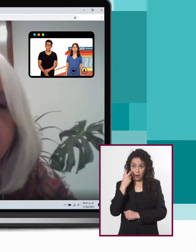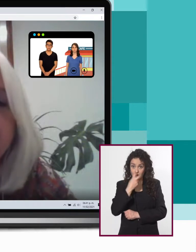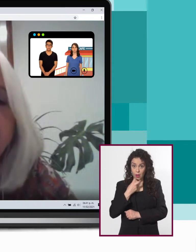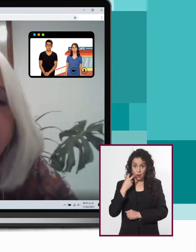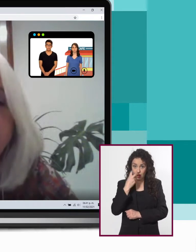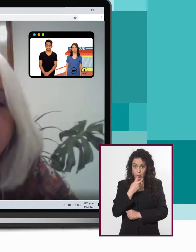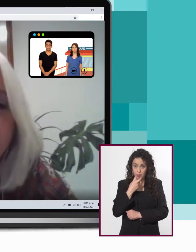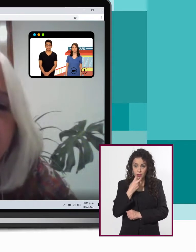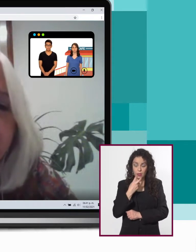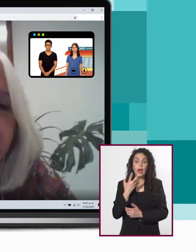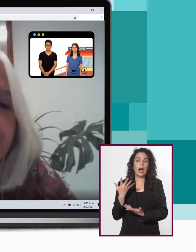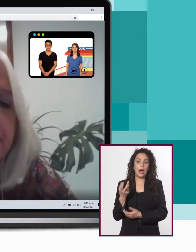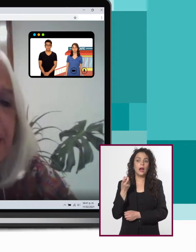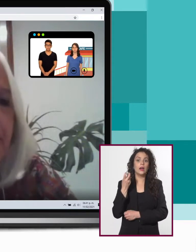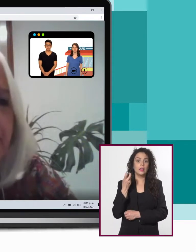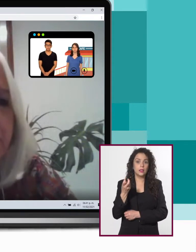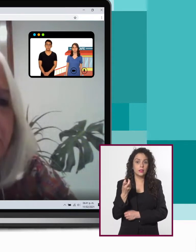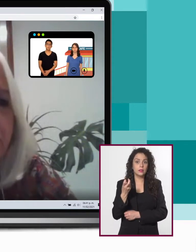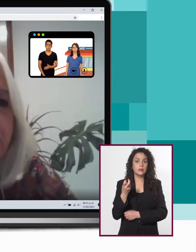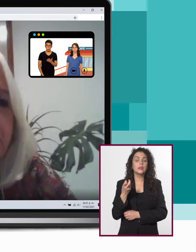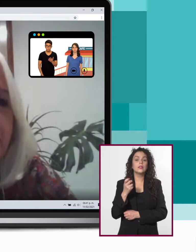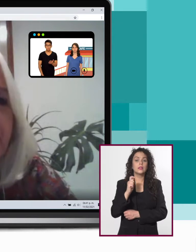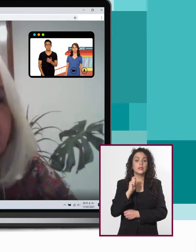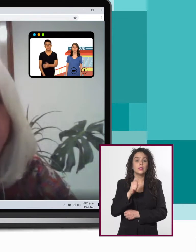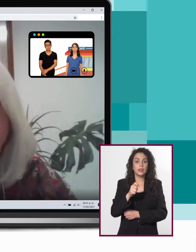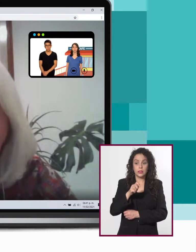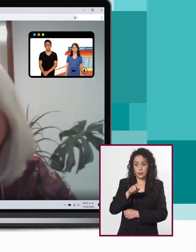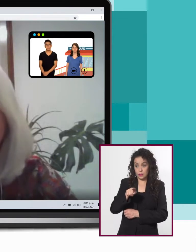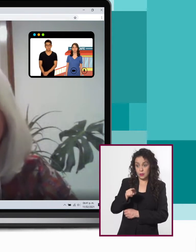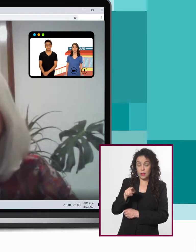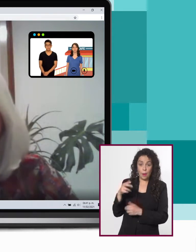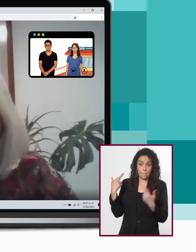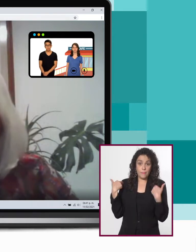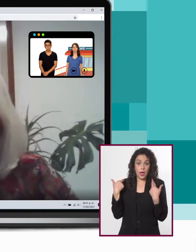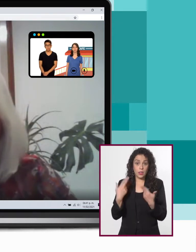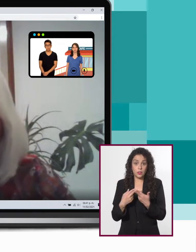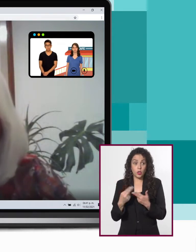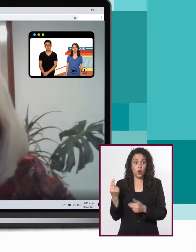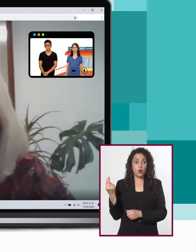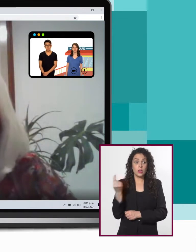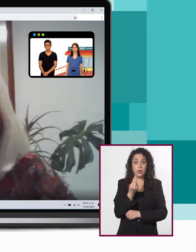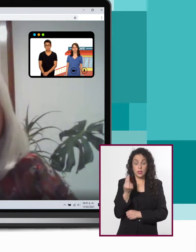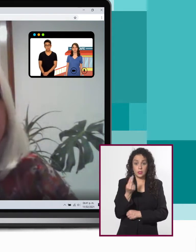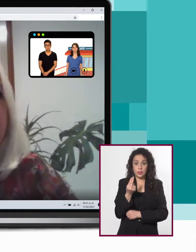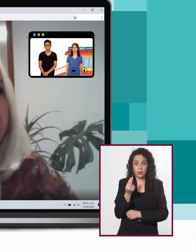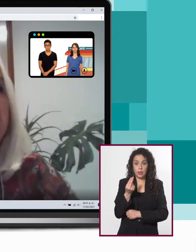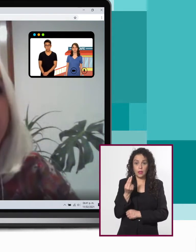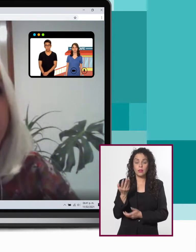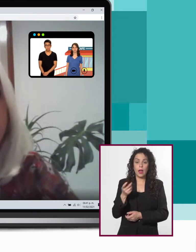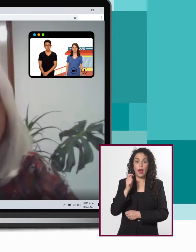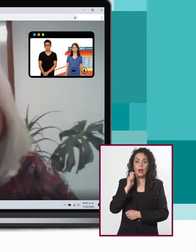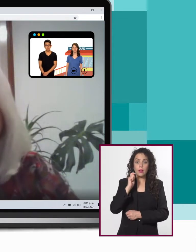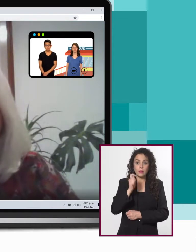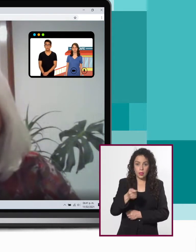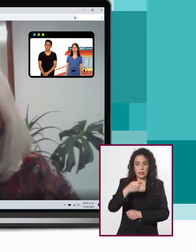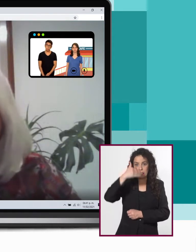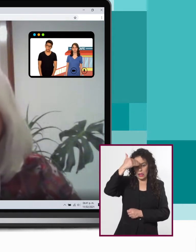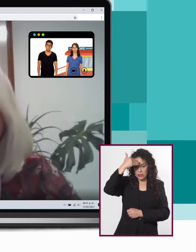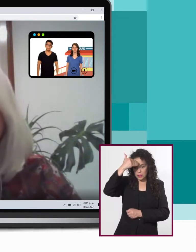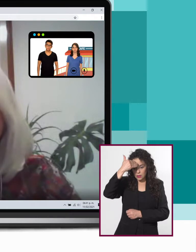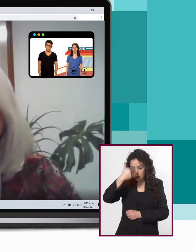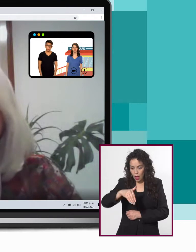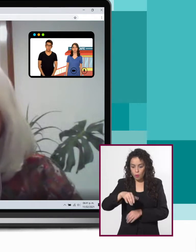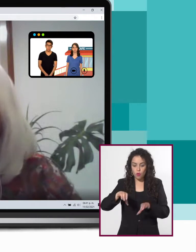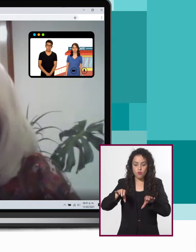oralizadas, entonces ellos tienen que, el maestro tiene que estar preparado